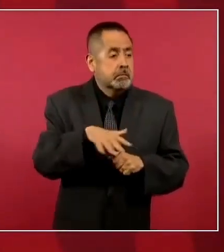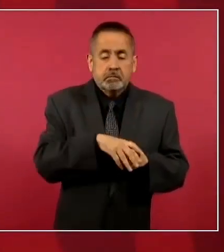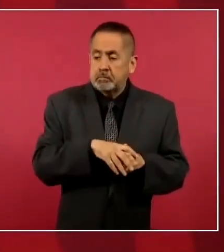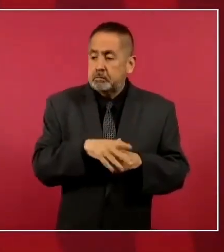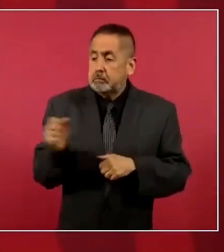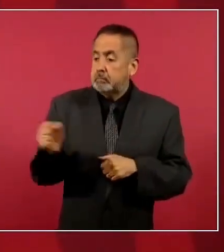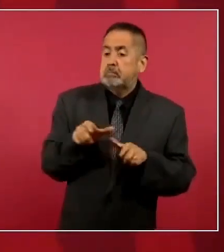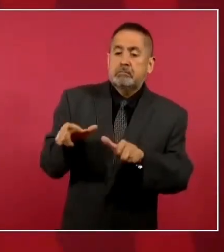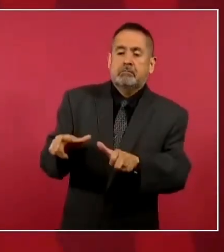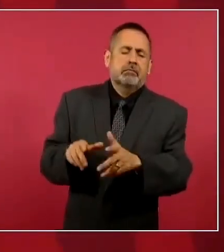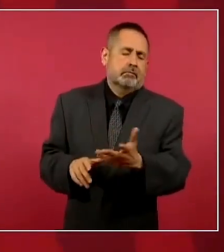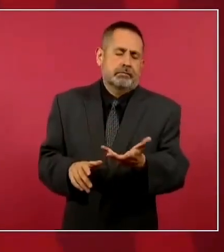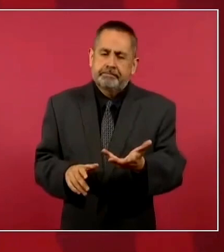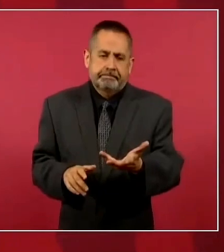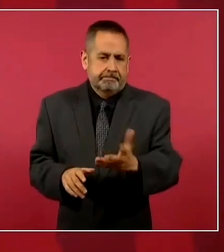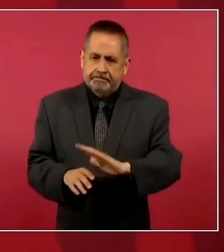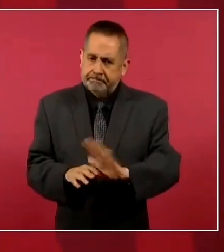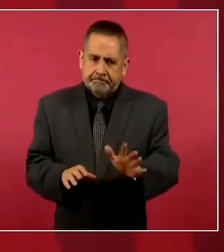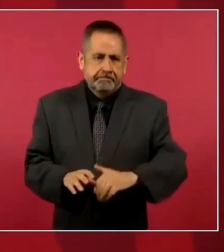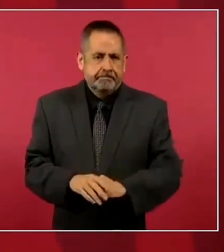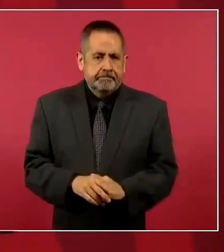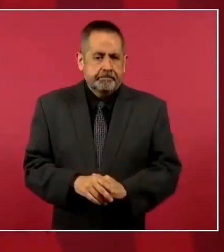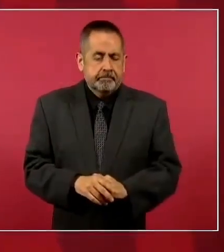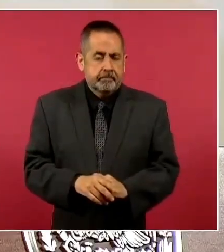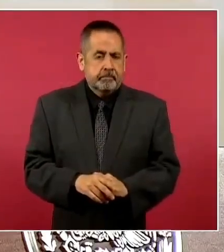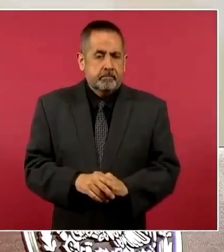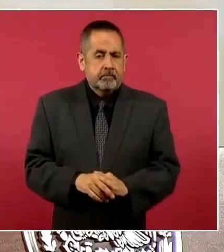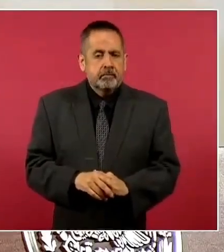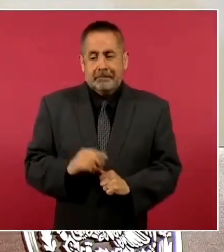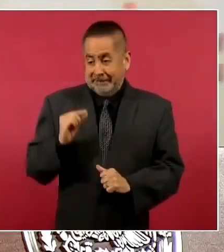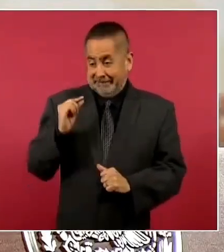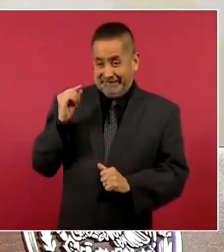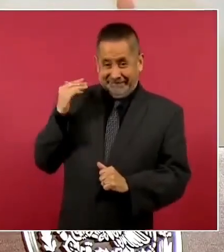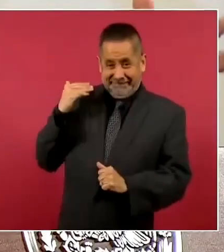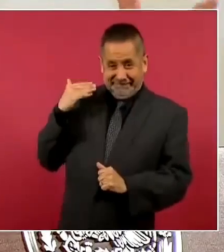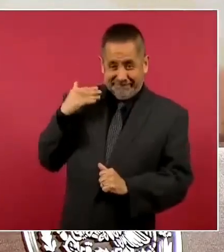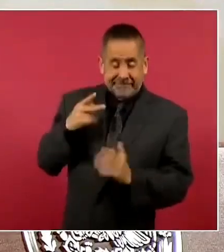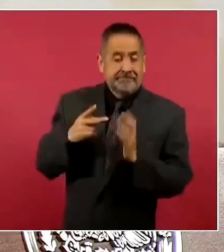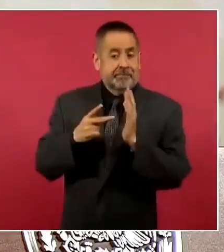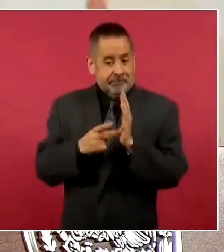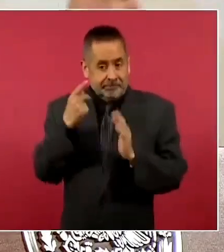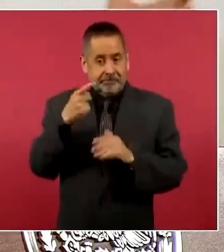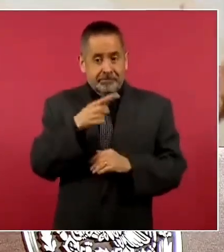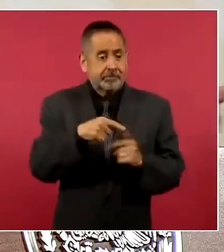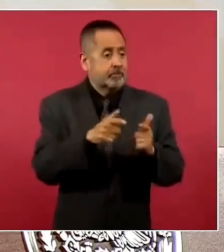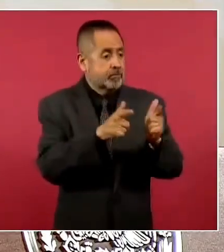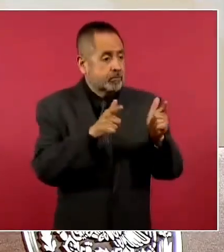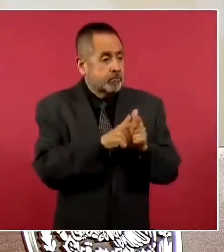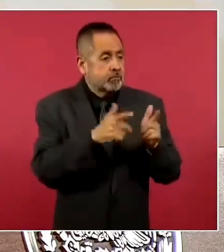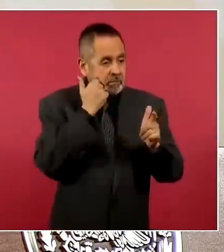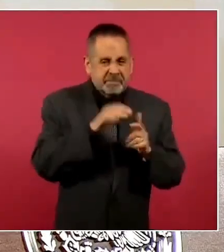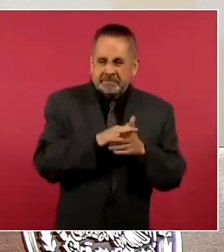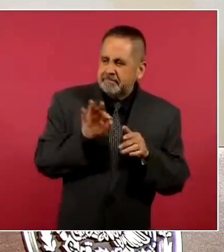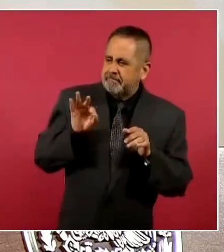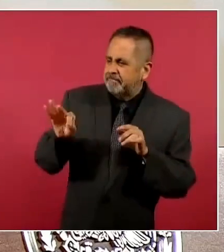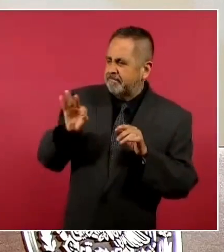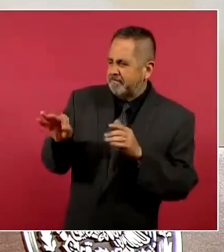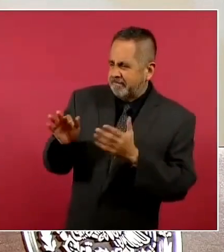últimamente están queriendo algunos grupos reactivar este mecanismo